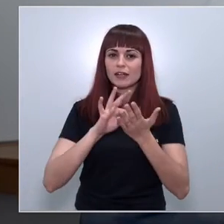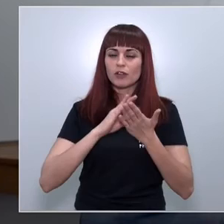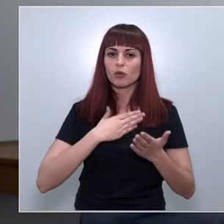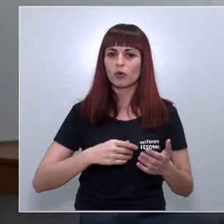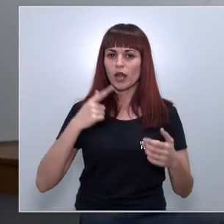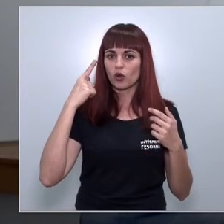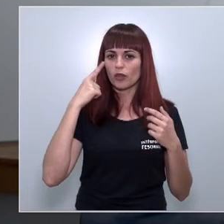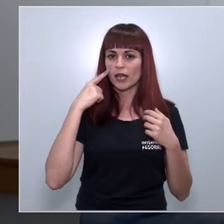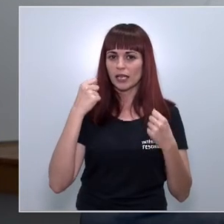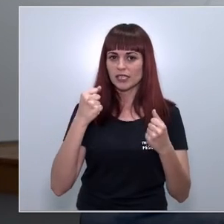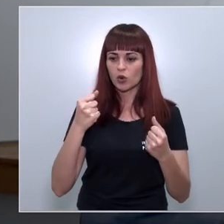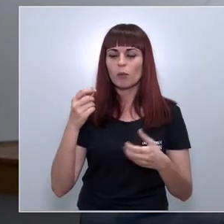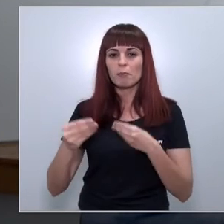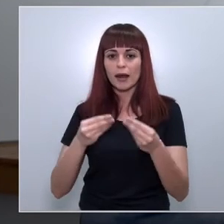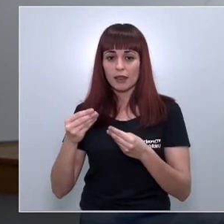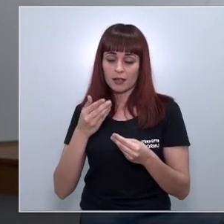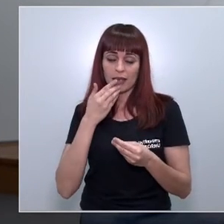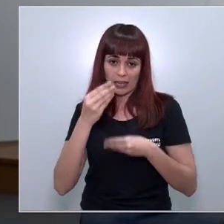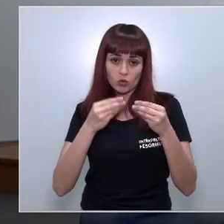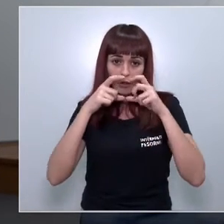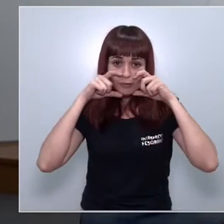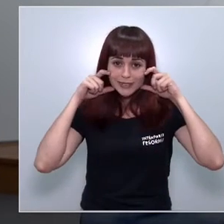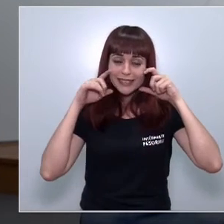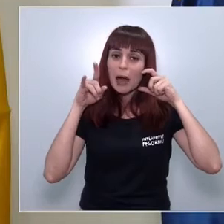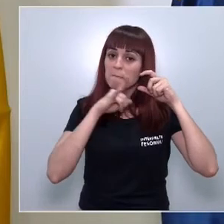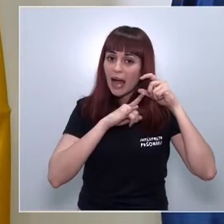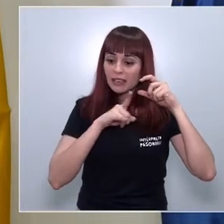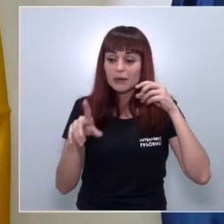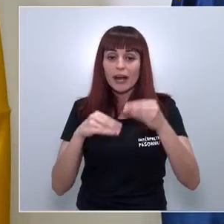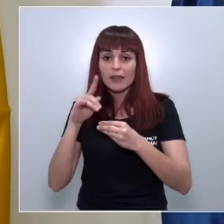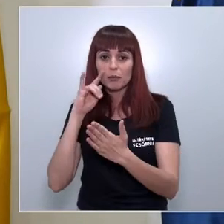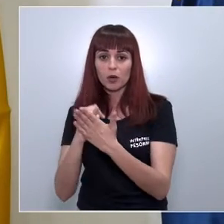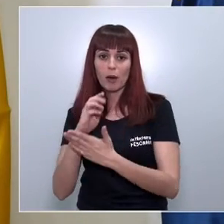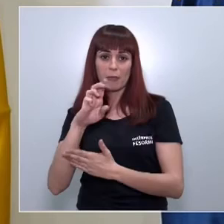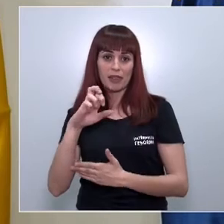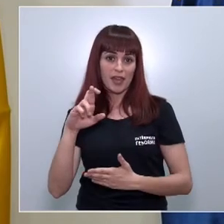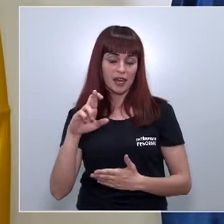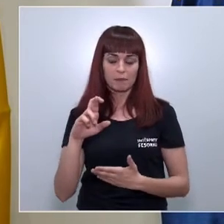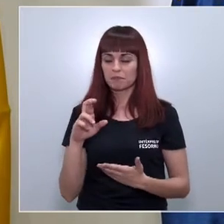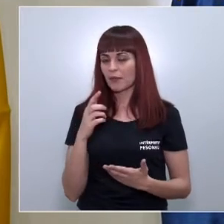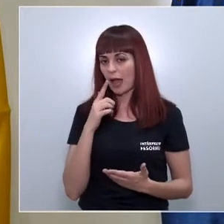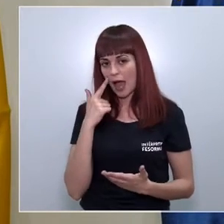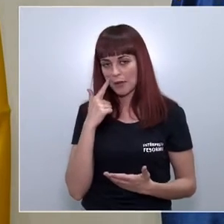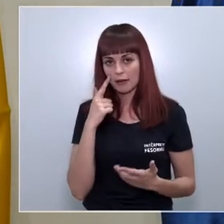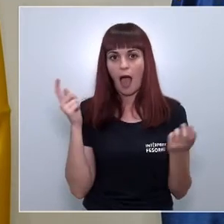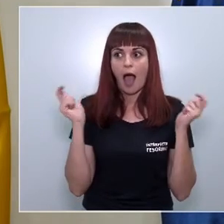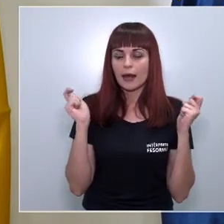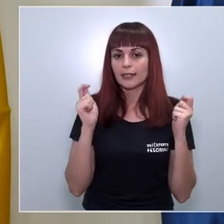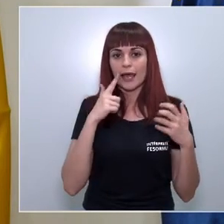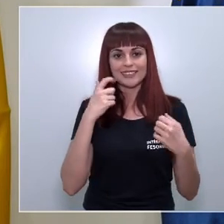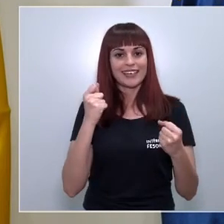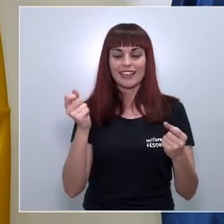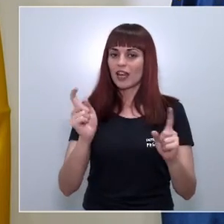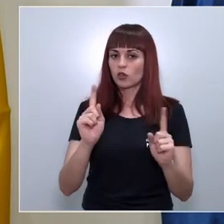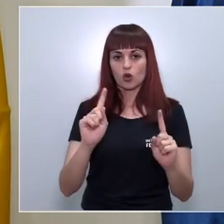se va a realizar PCR a los profesionales que las utilizaron bueno en principio no ha habido un problema de alerta no es una alerta sanitaria